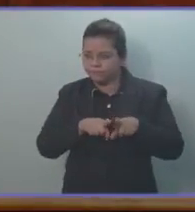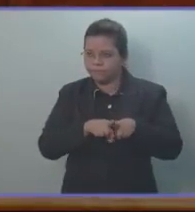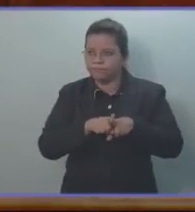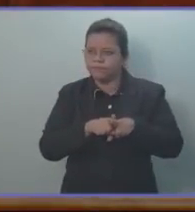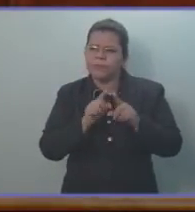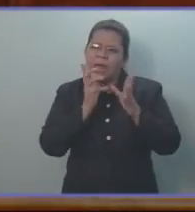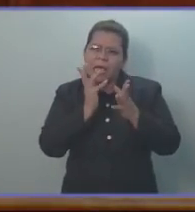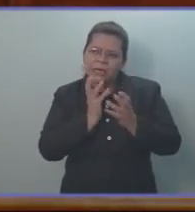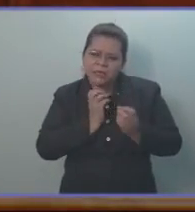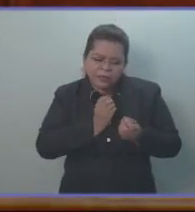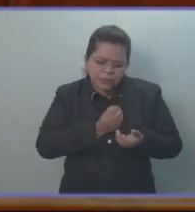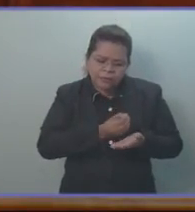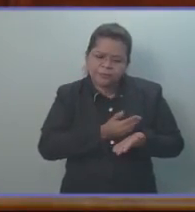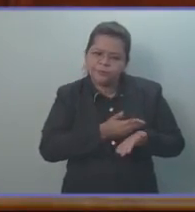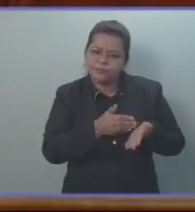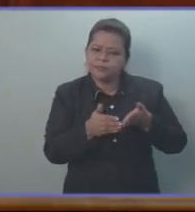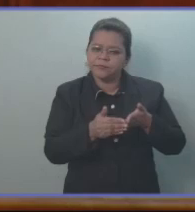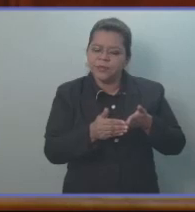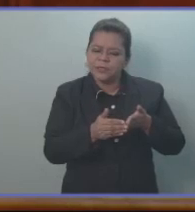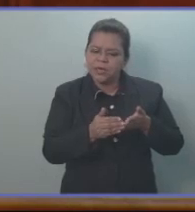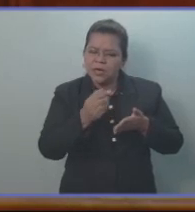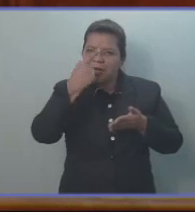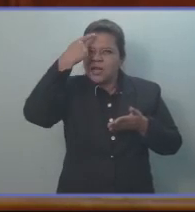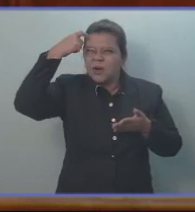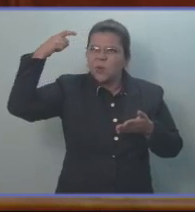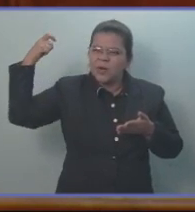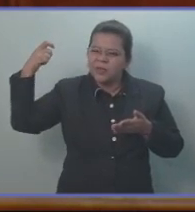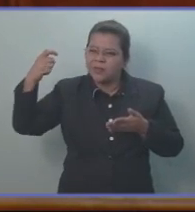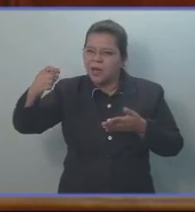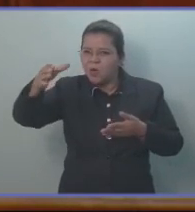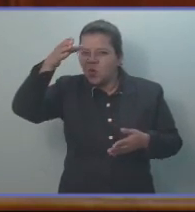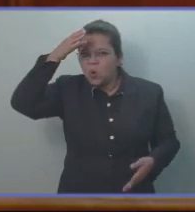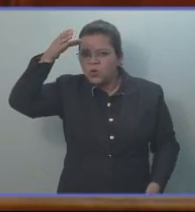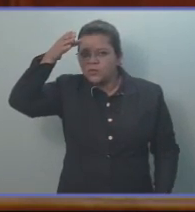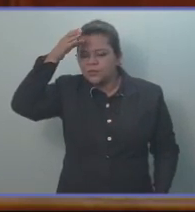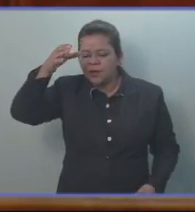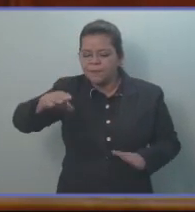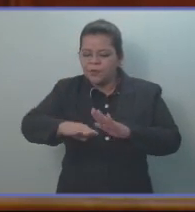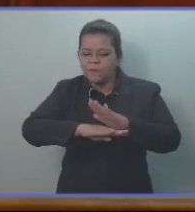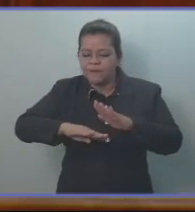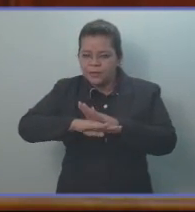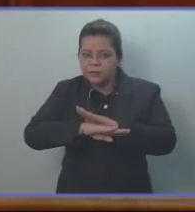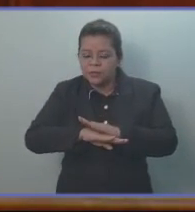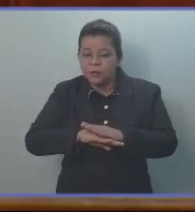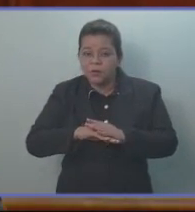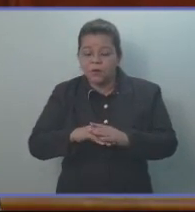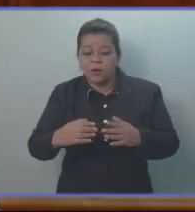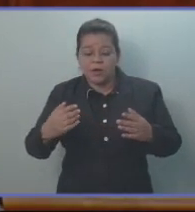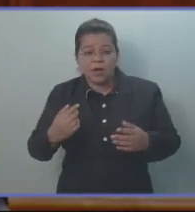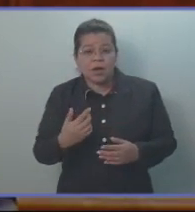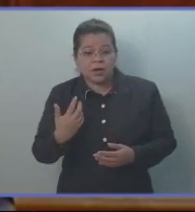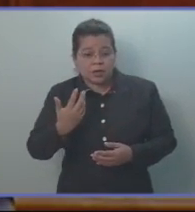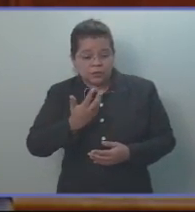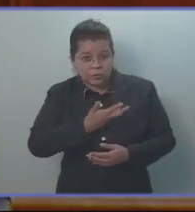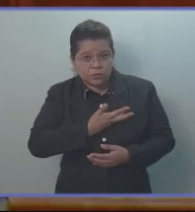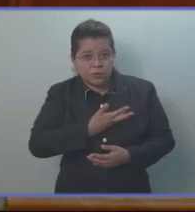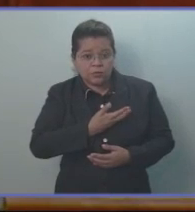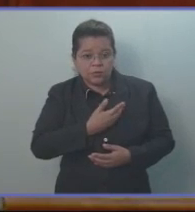Quiero comenzar mis palabras recordando un concepto básico en la vida del ser humano agradecido.